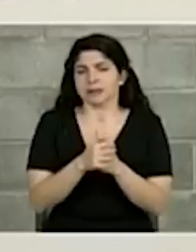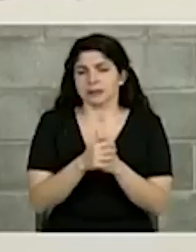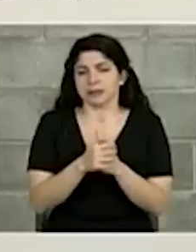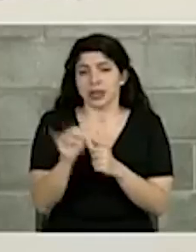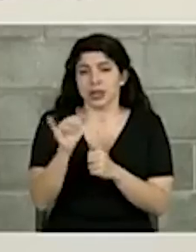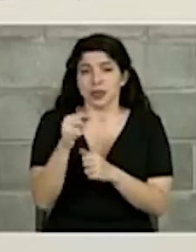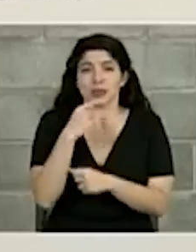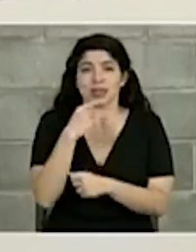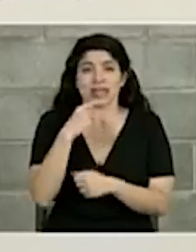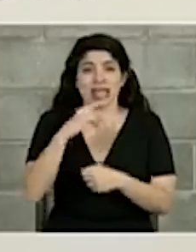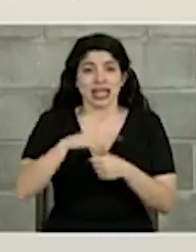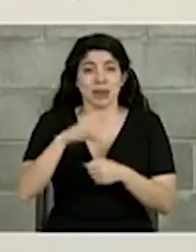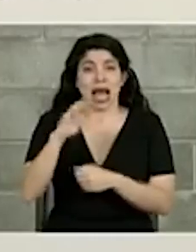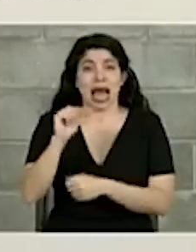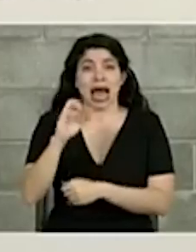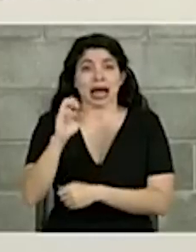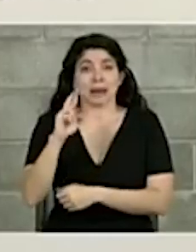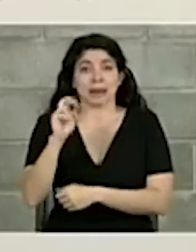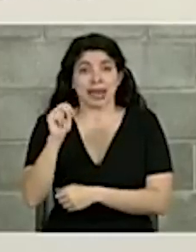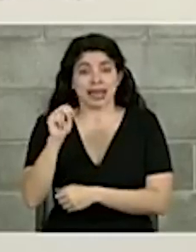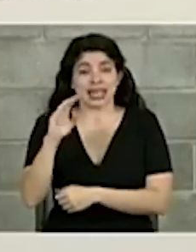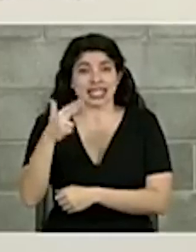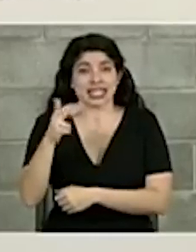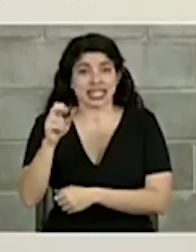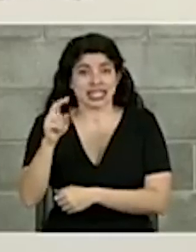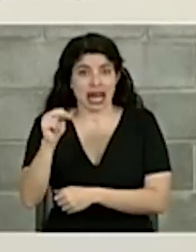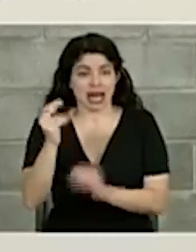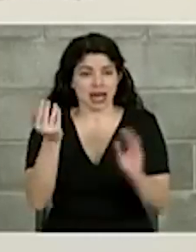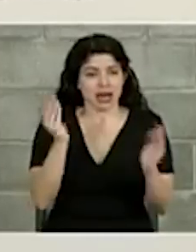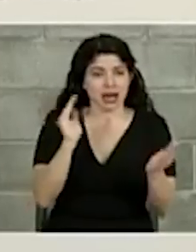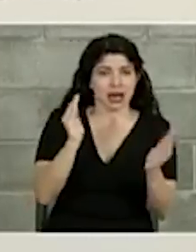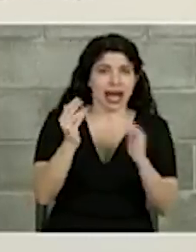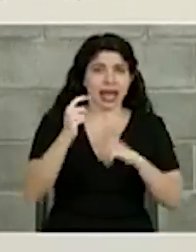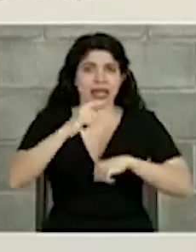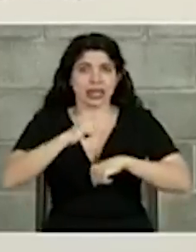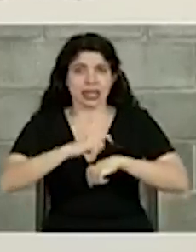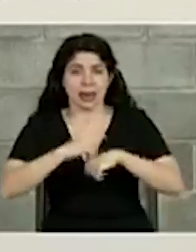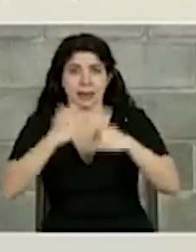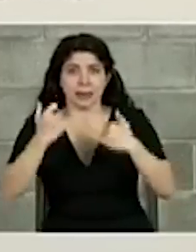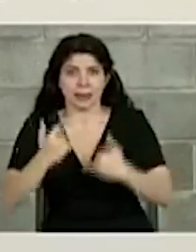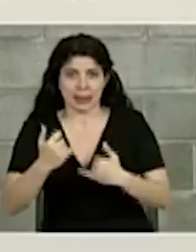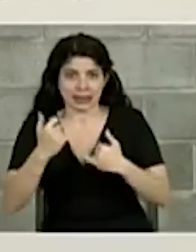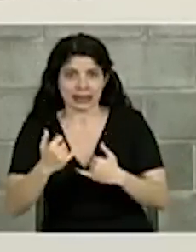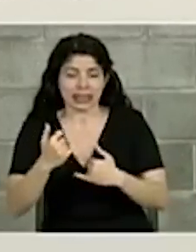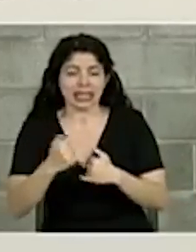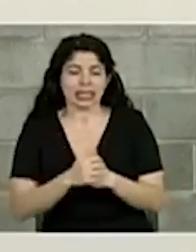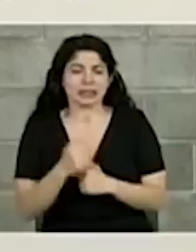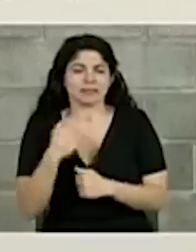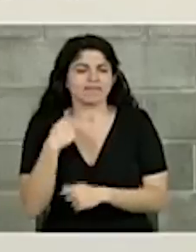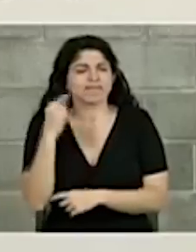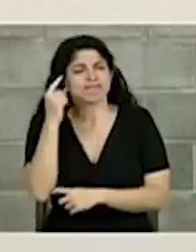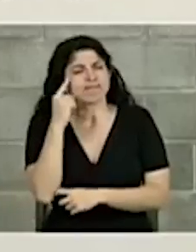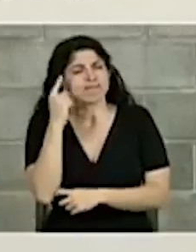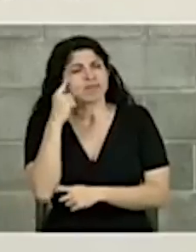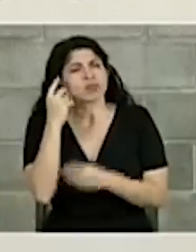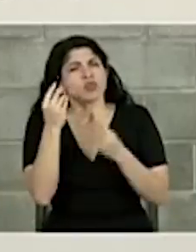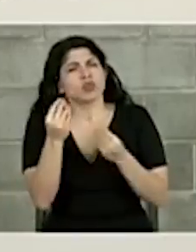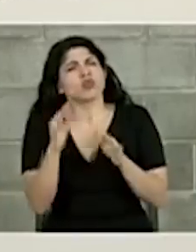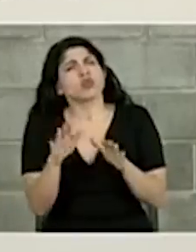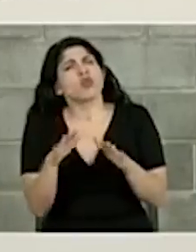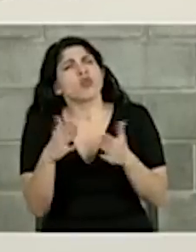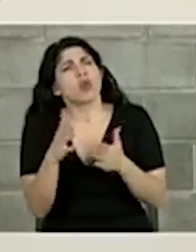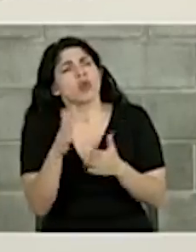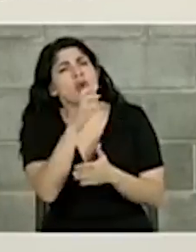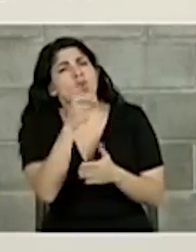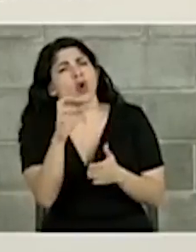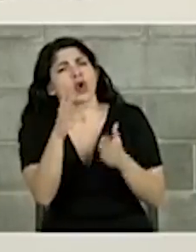lo comentó la diputada Carmen Chan en su intervención, de la analogía del tiempo y el presente. He pensado mucho cómo habrán recibido